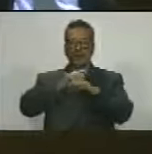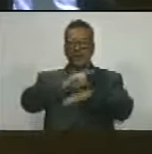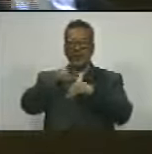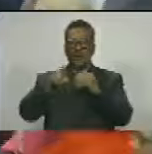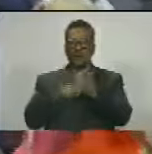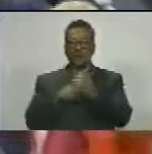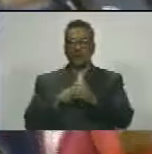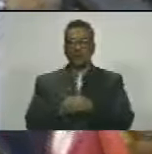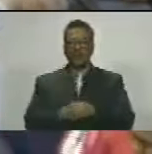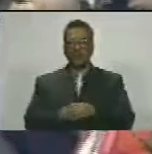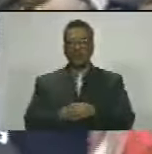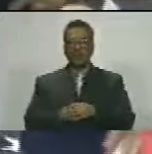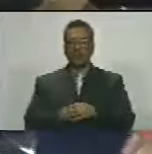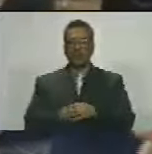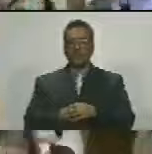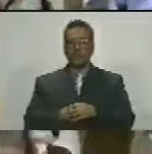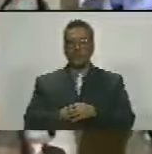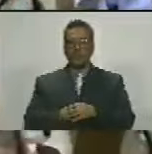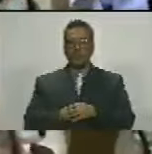unanimidad